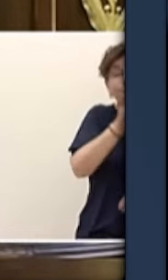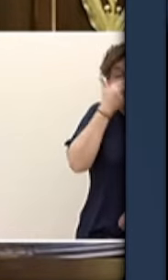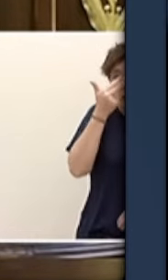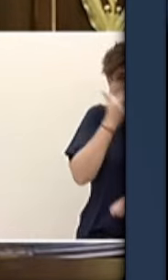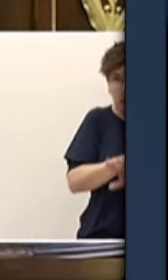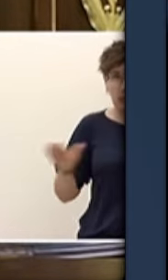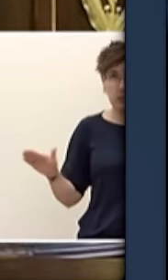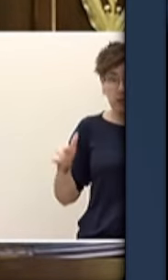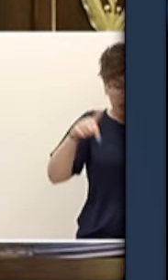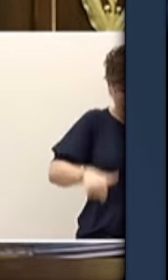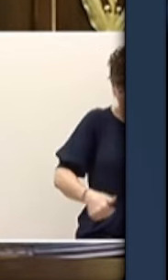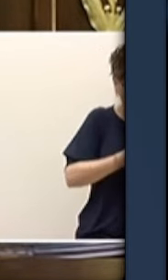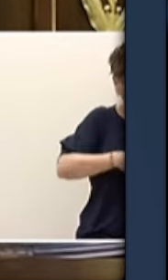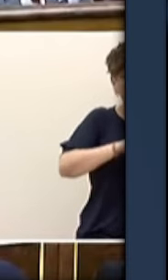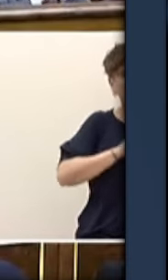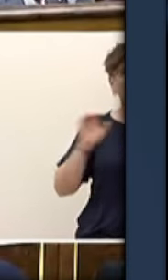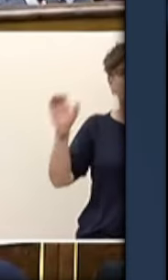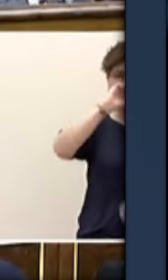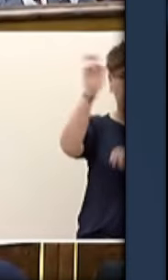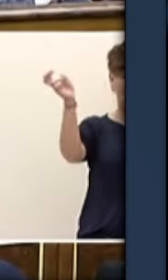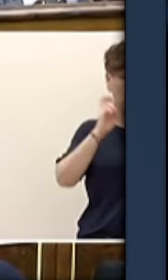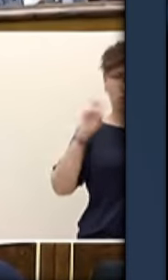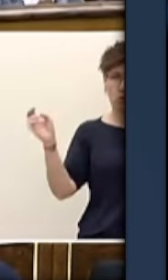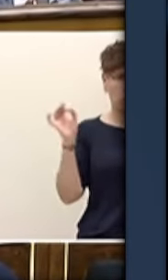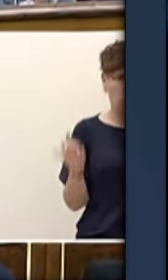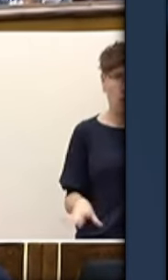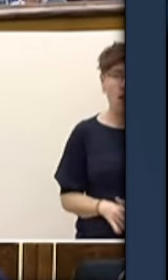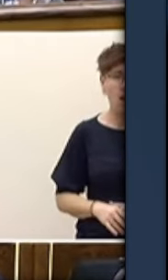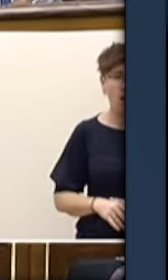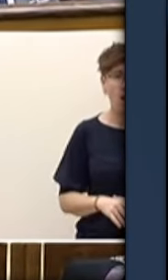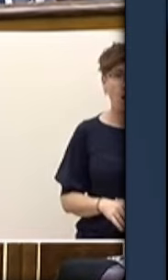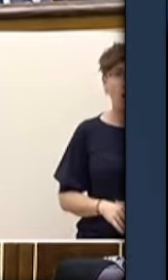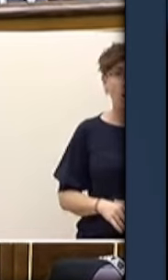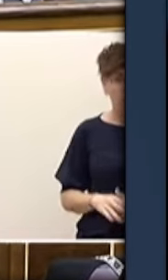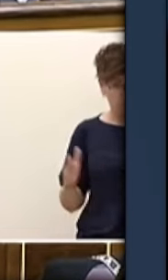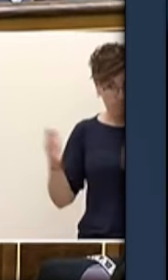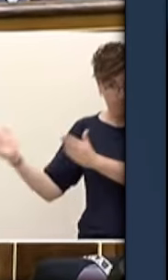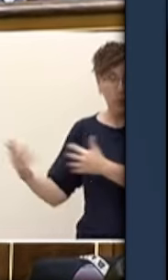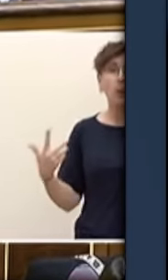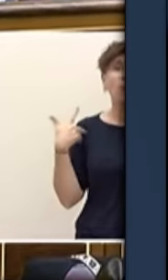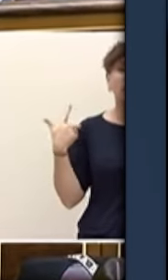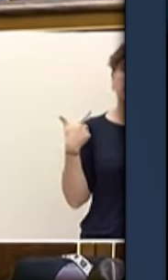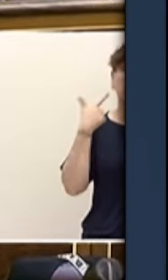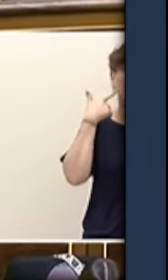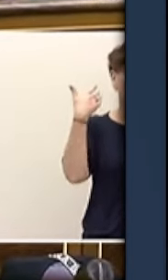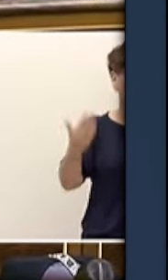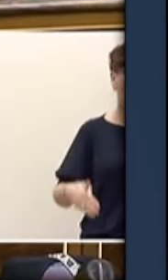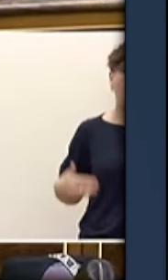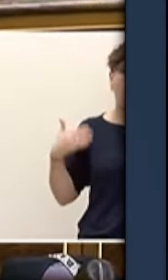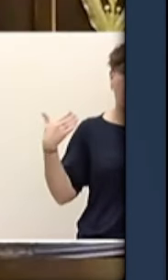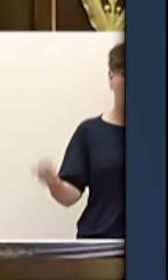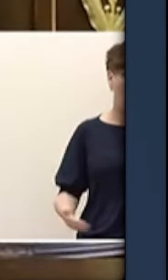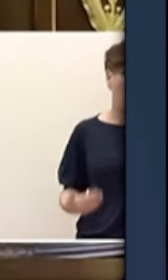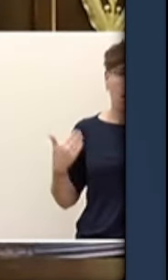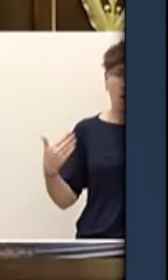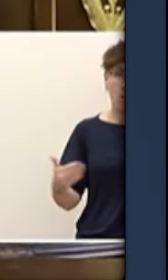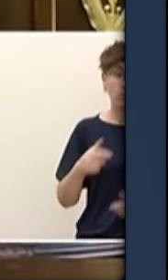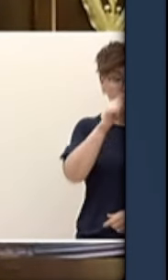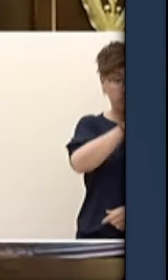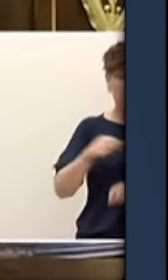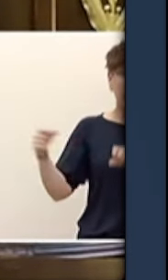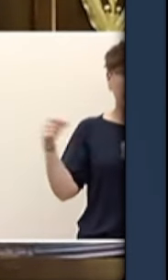víctimas, pues las víctimas son las de siempre y son muchas más. Las víctimas son los inmigrantes muertos en el mar. Esos